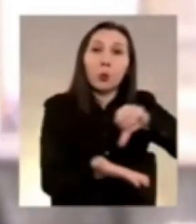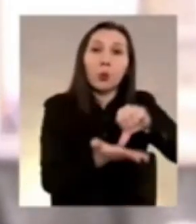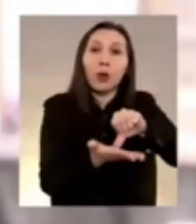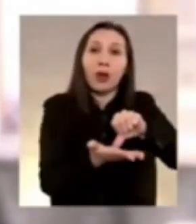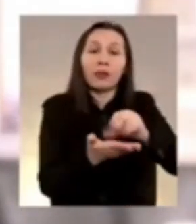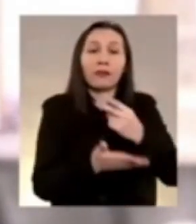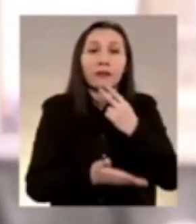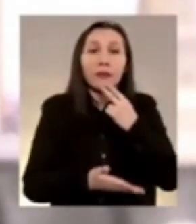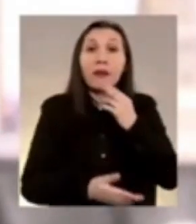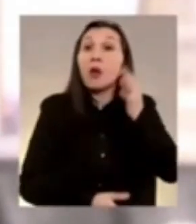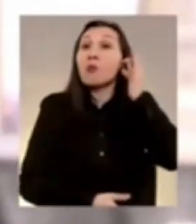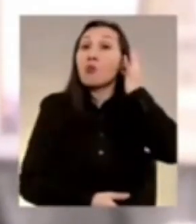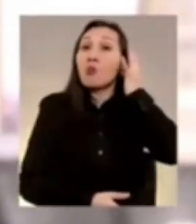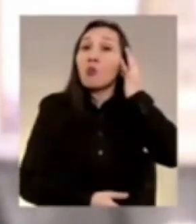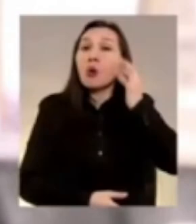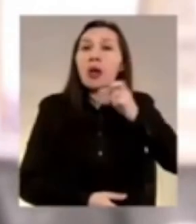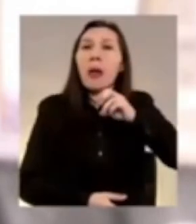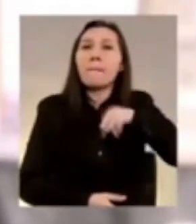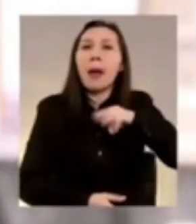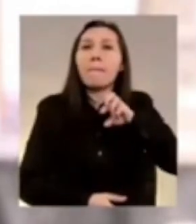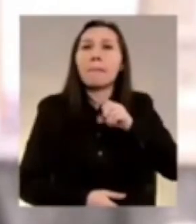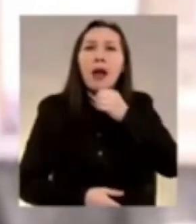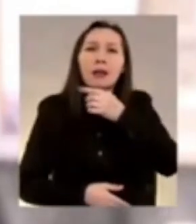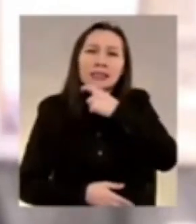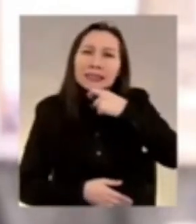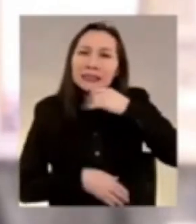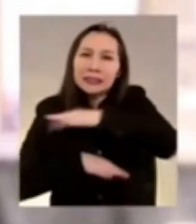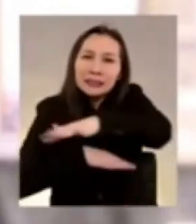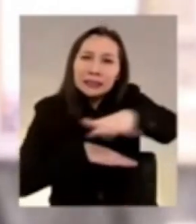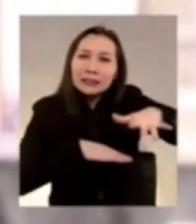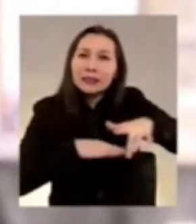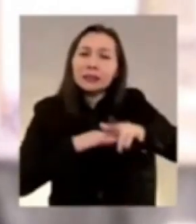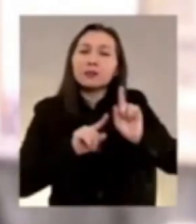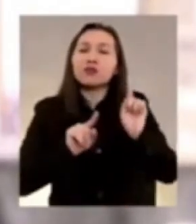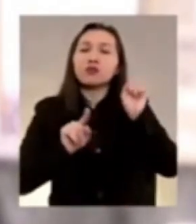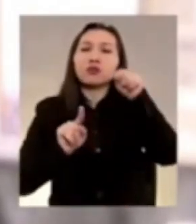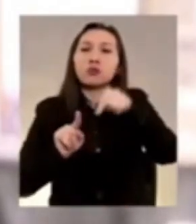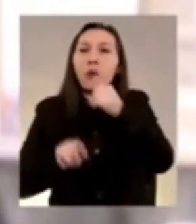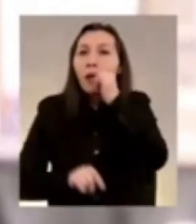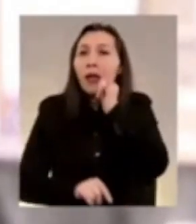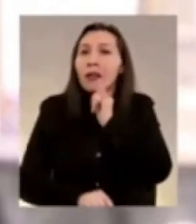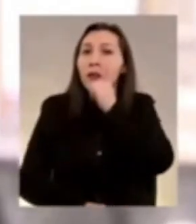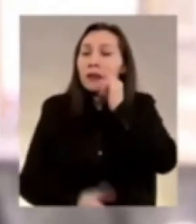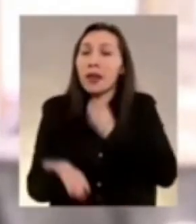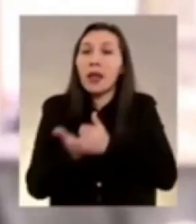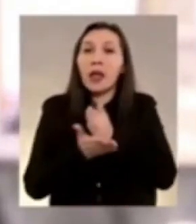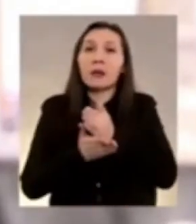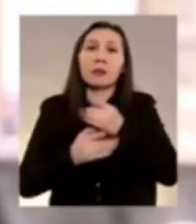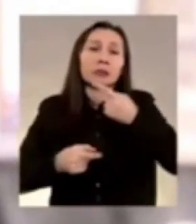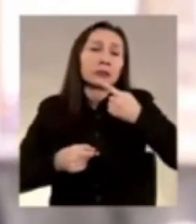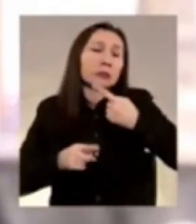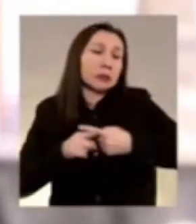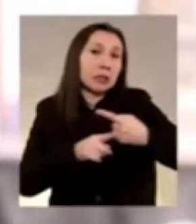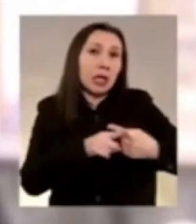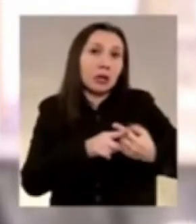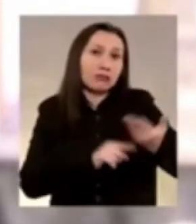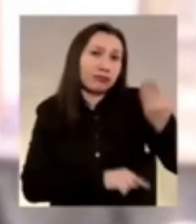en la mujer pampina que llegó a Iquique a comienzos del siglo pasado